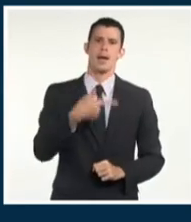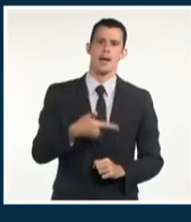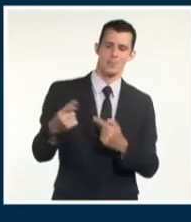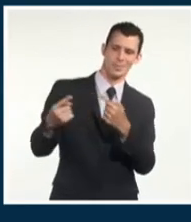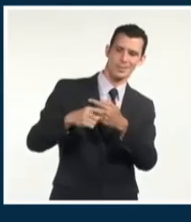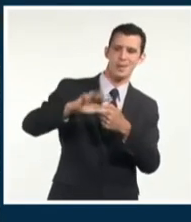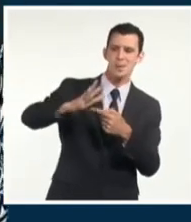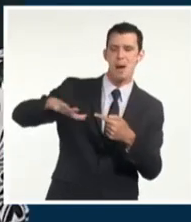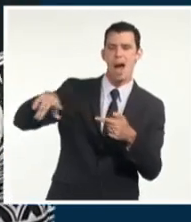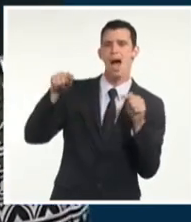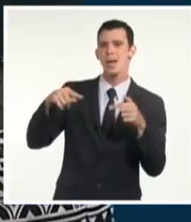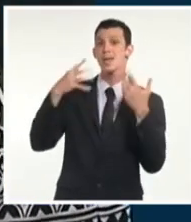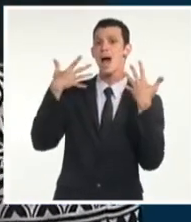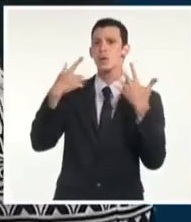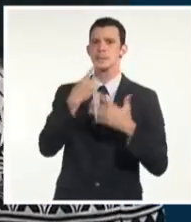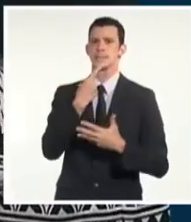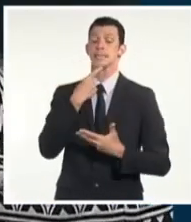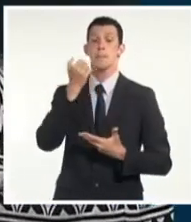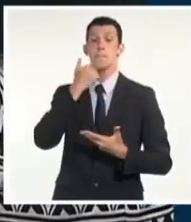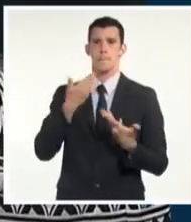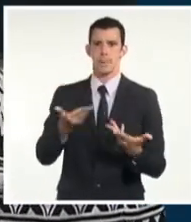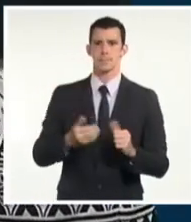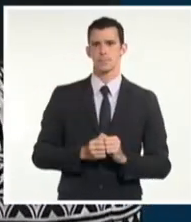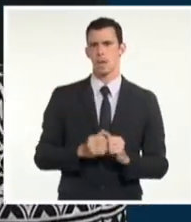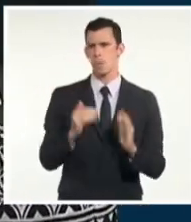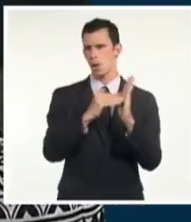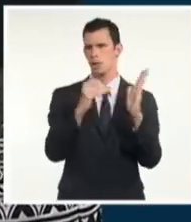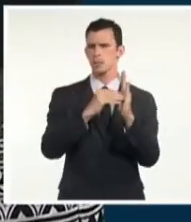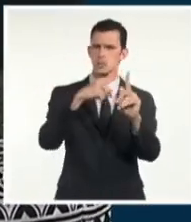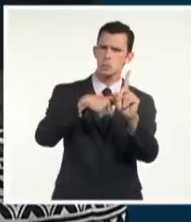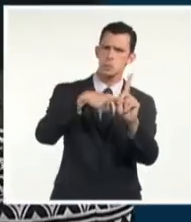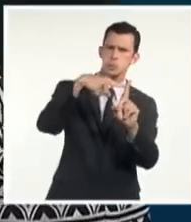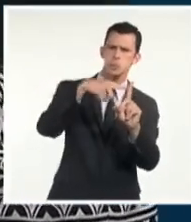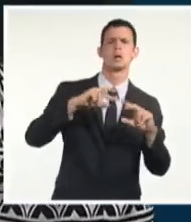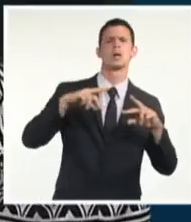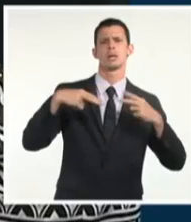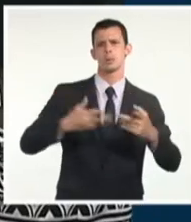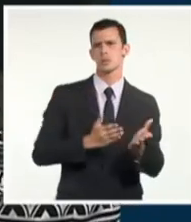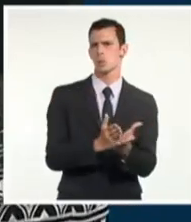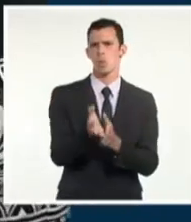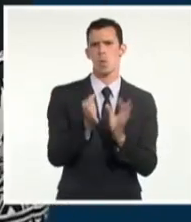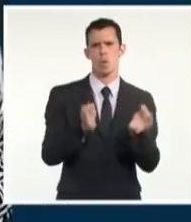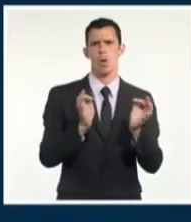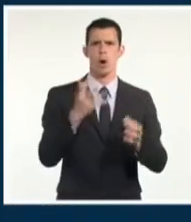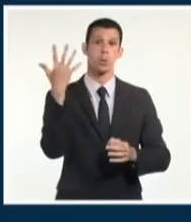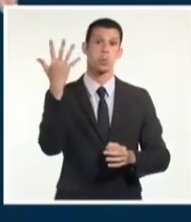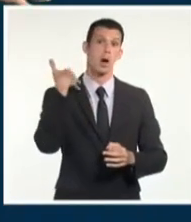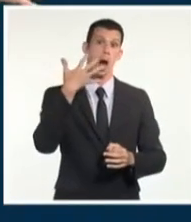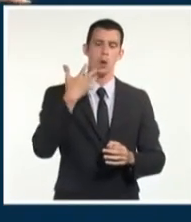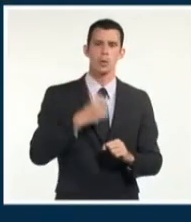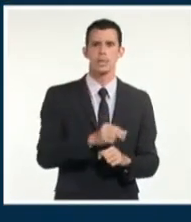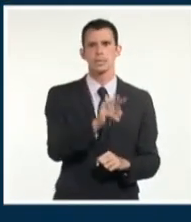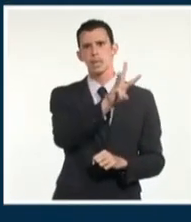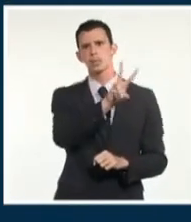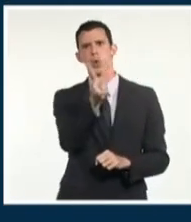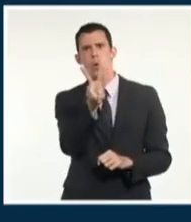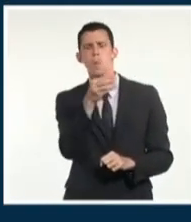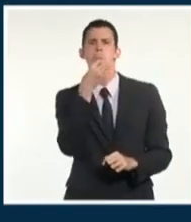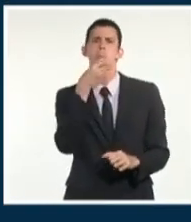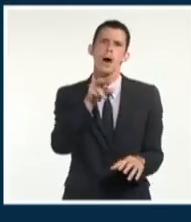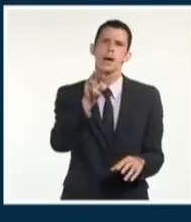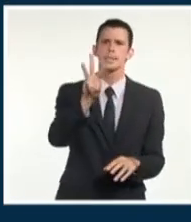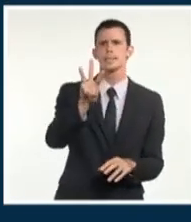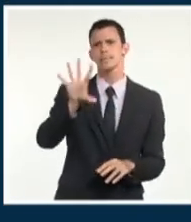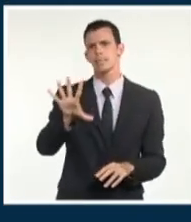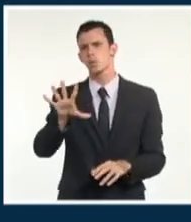costeras. Y las máximas por la tarde con otro día caluroso con valores de 32 y hasta 35 grados Celsius en